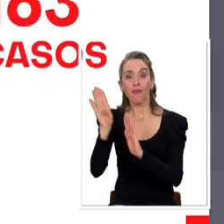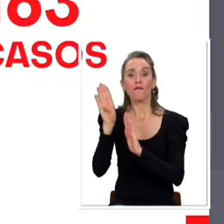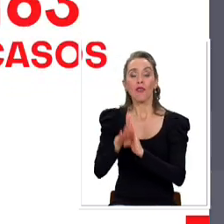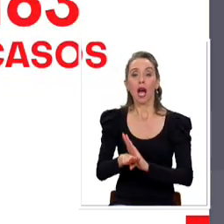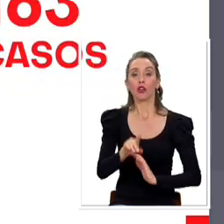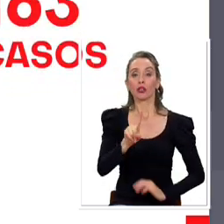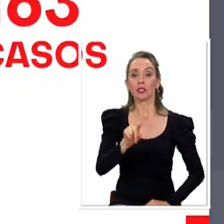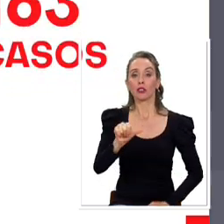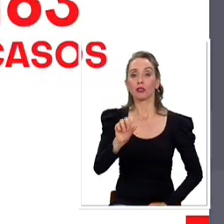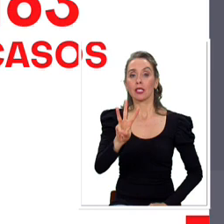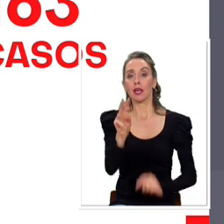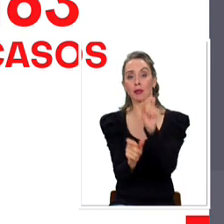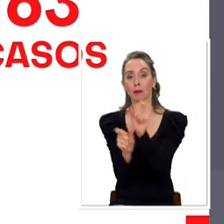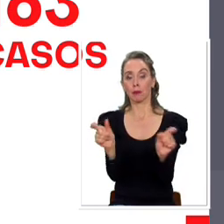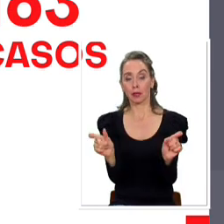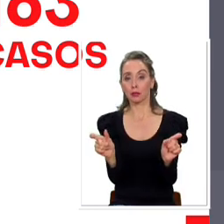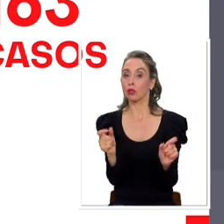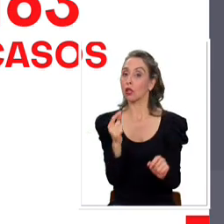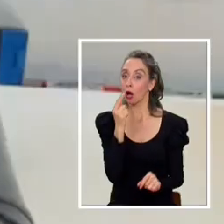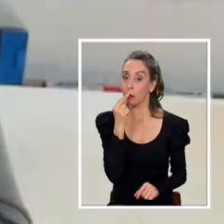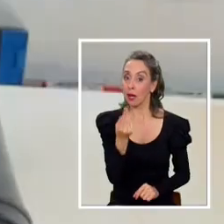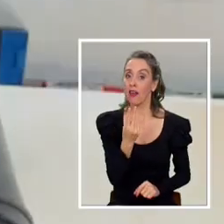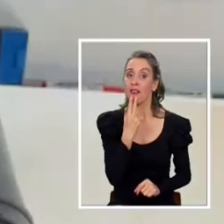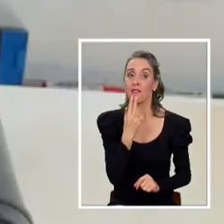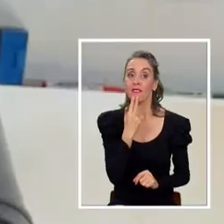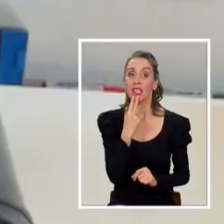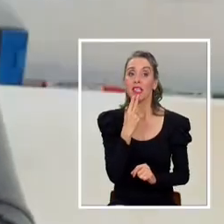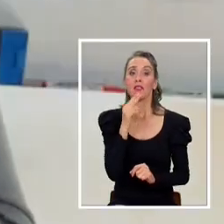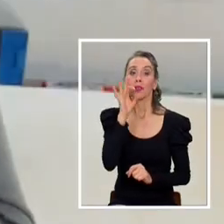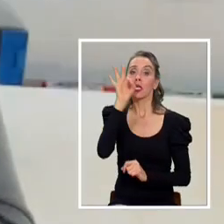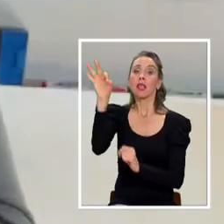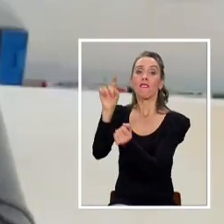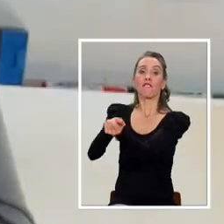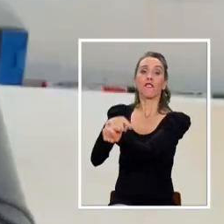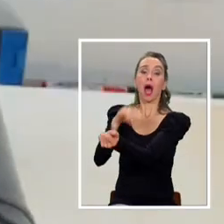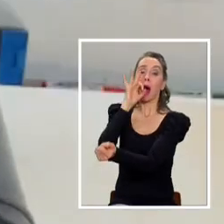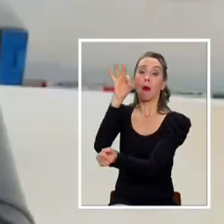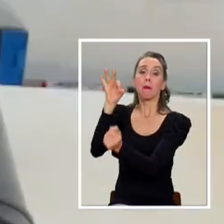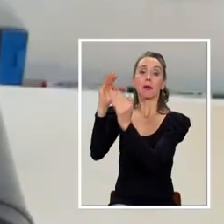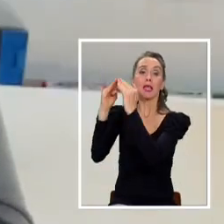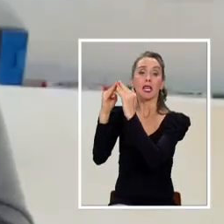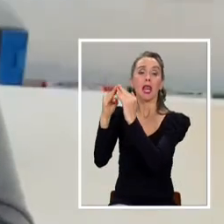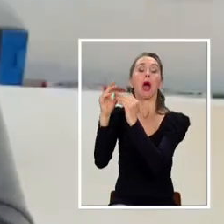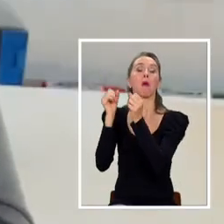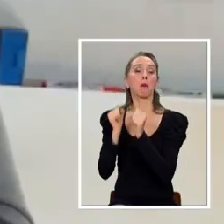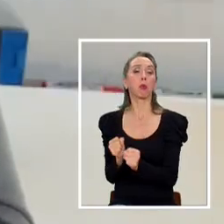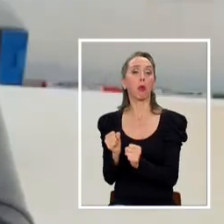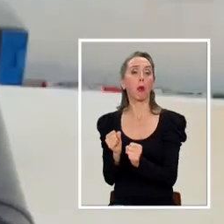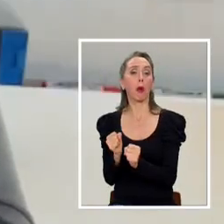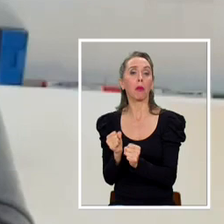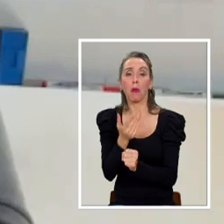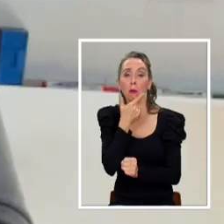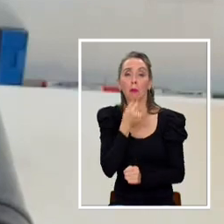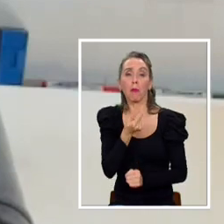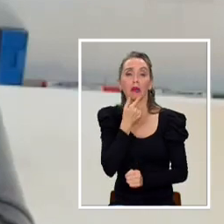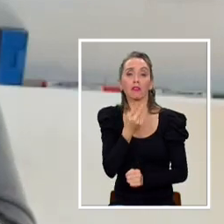redujo a 163. La gente que vive en hogares más ricos tiene mayor facilidad para